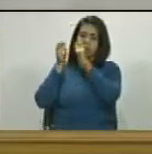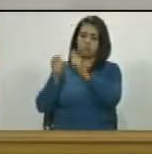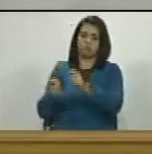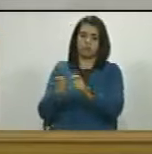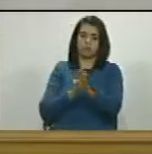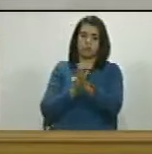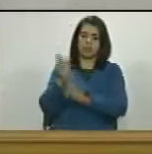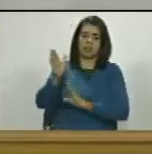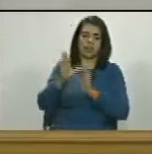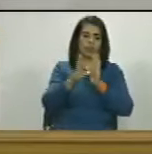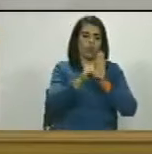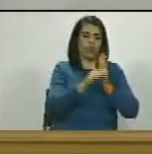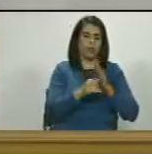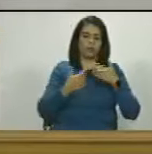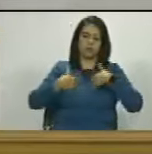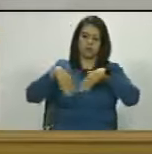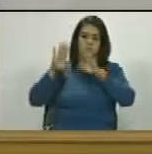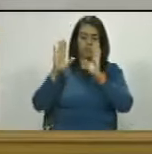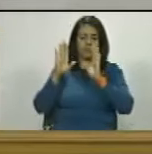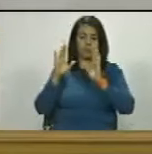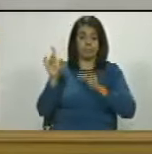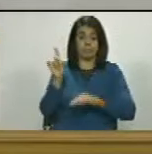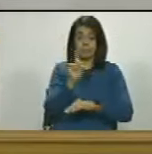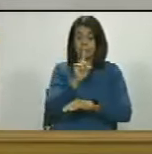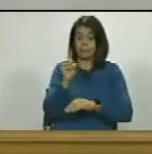que siguiera robando de los reales de Cirgo no señor